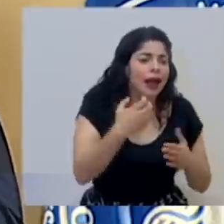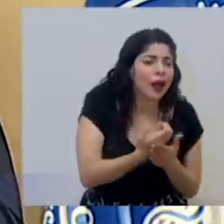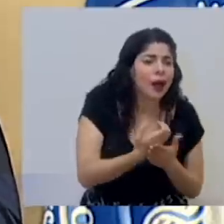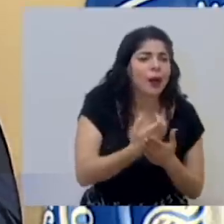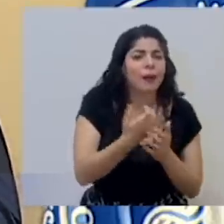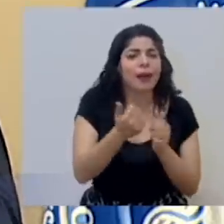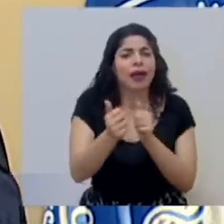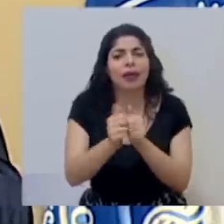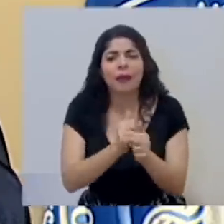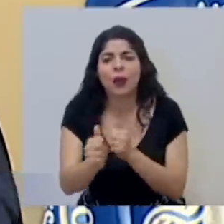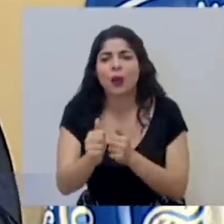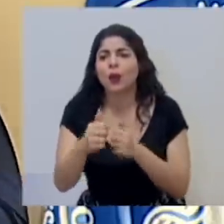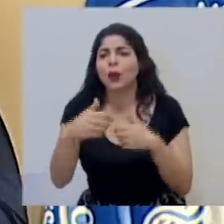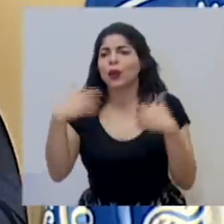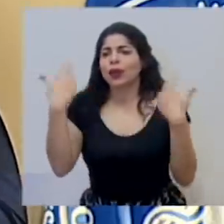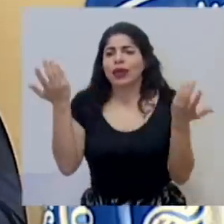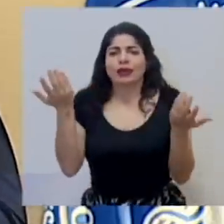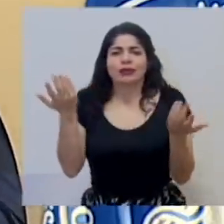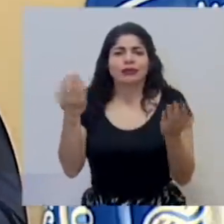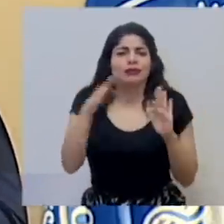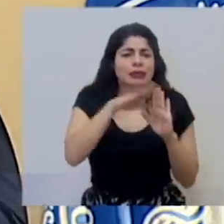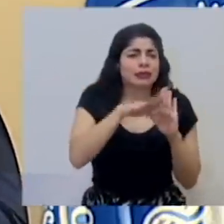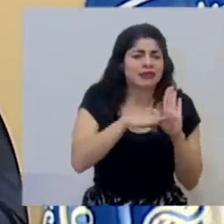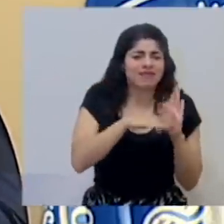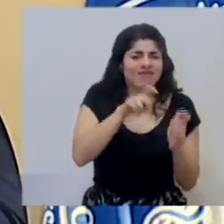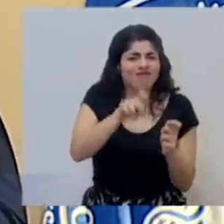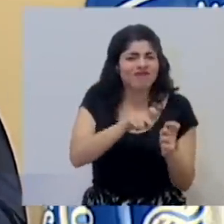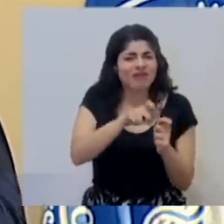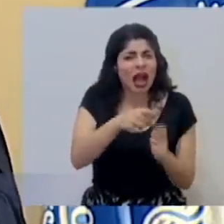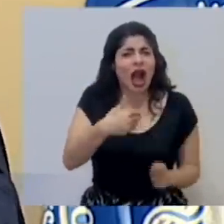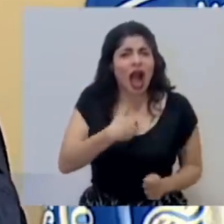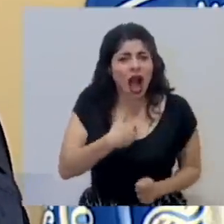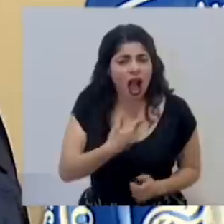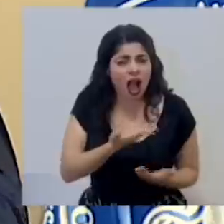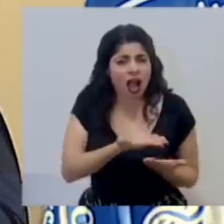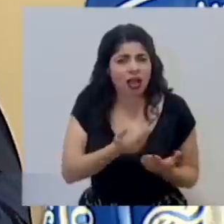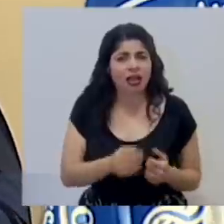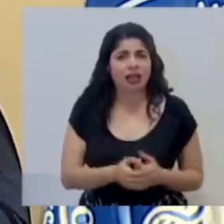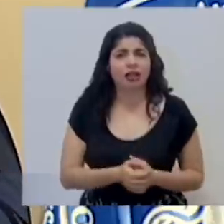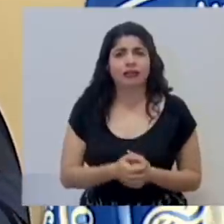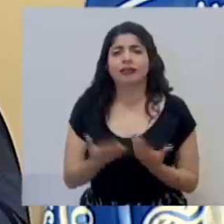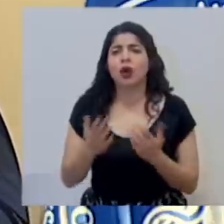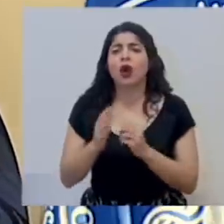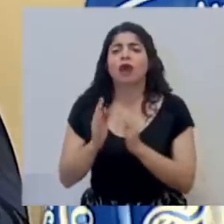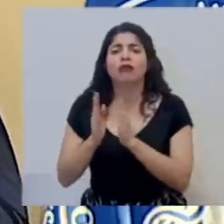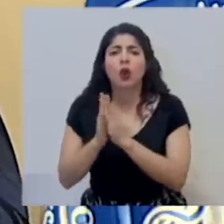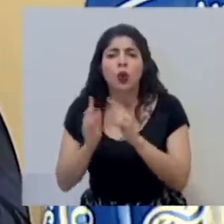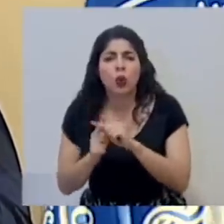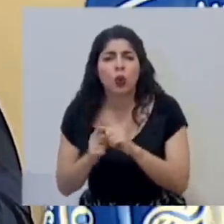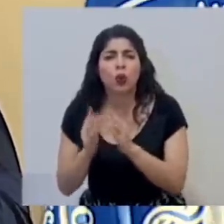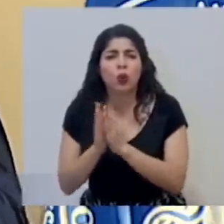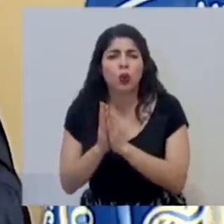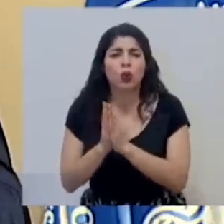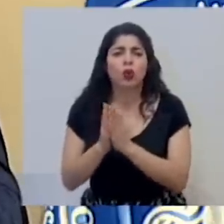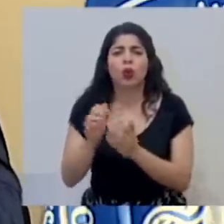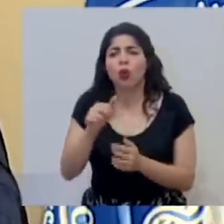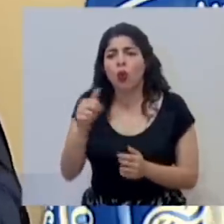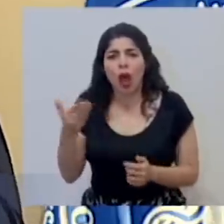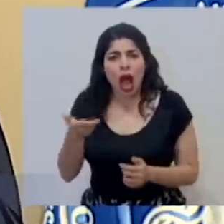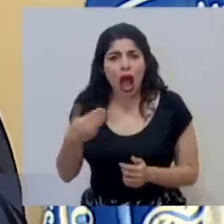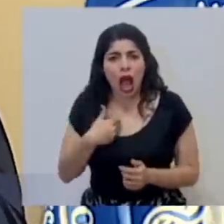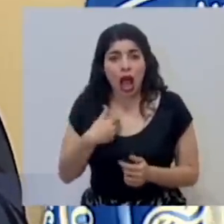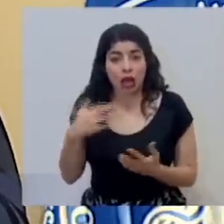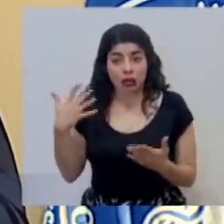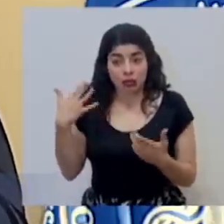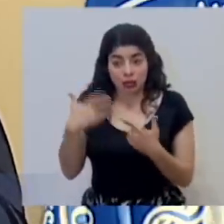deportivas, hay protocolos muy específicos para culto y otras cosas. Y